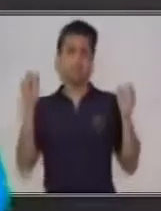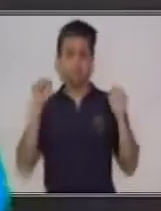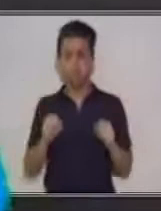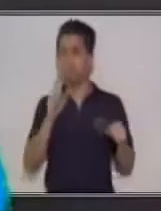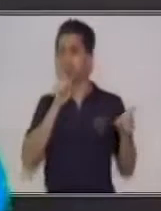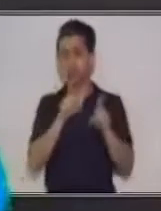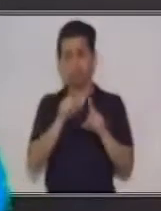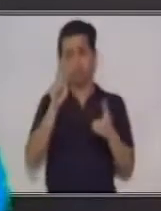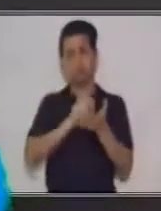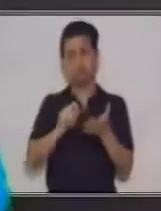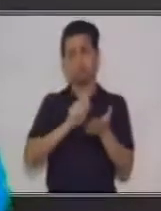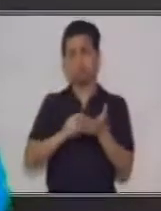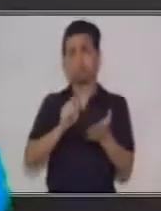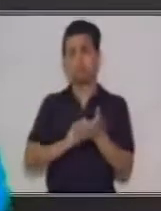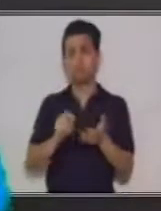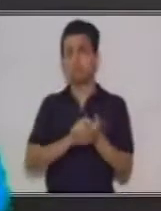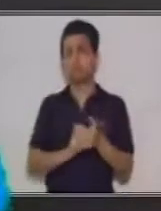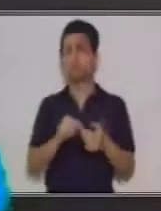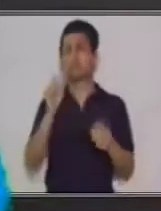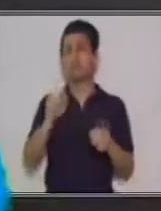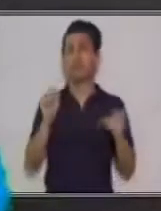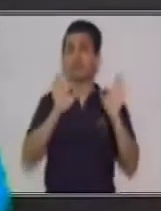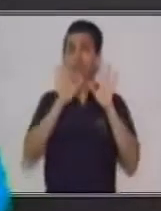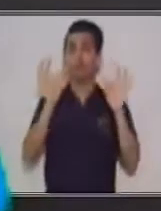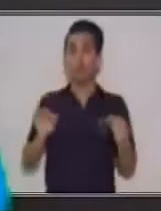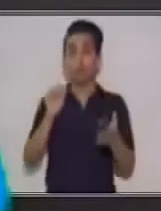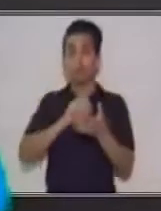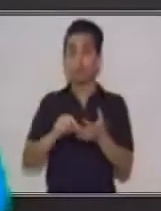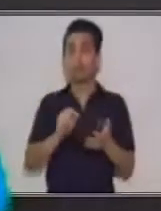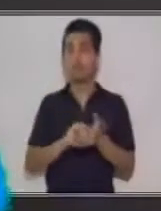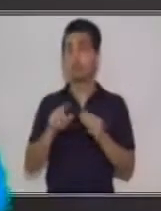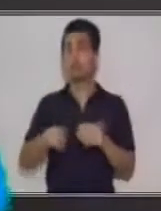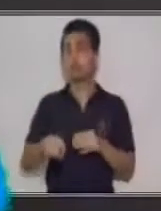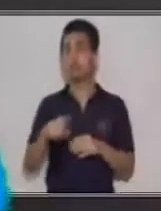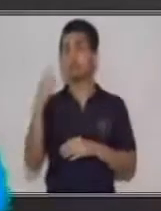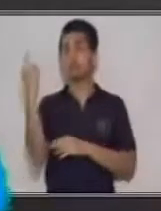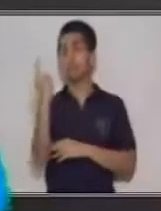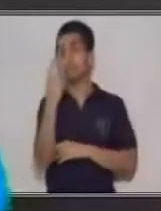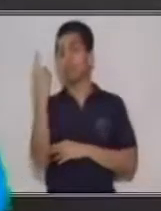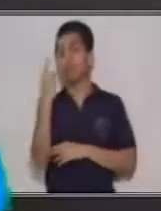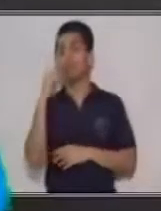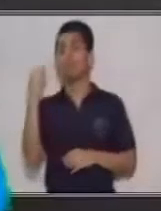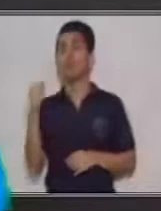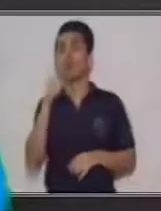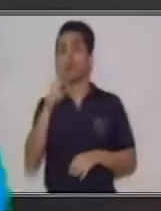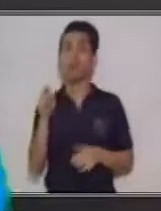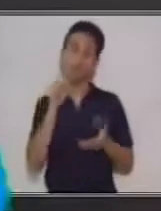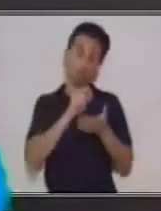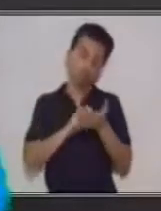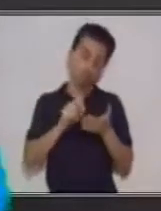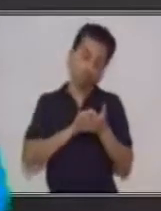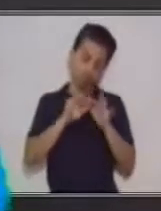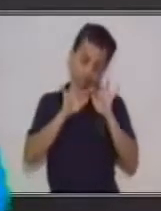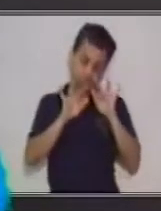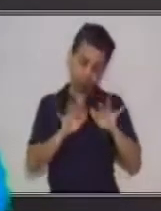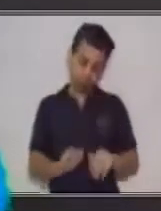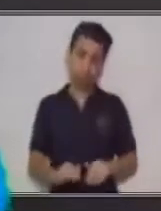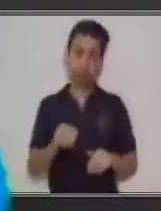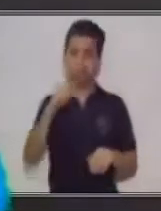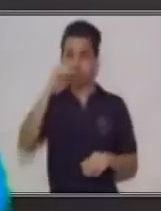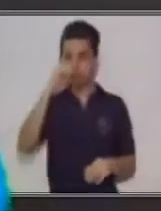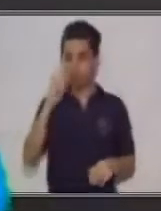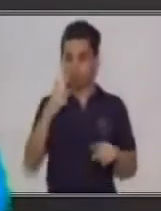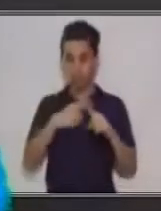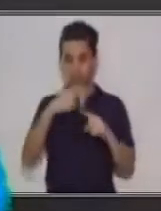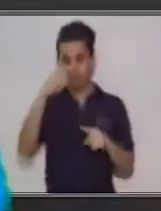escrita. La vía escrita va a ser la parte fundamental porque va a ser la elaboración del texto en sí. Porque a